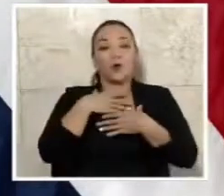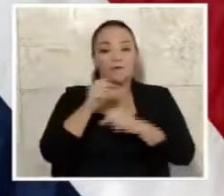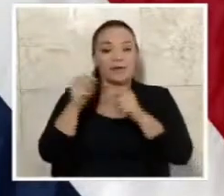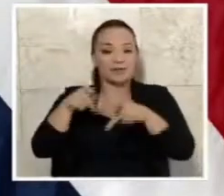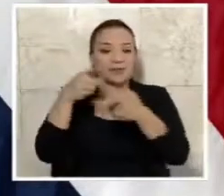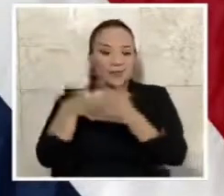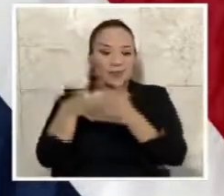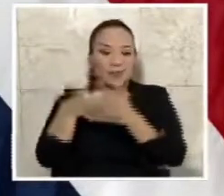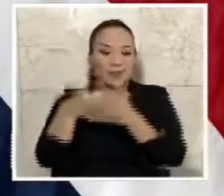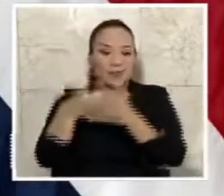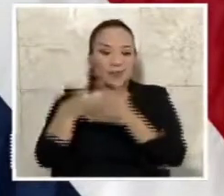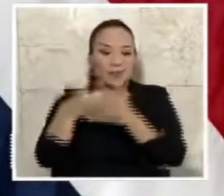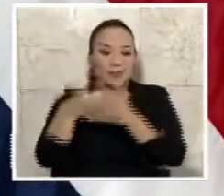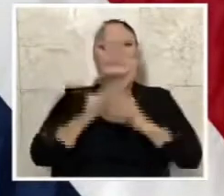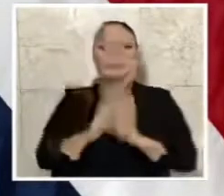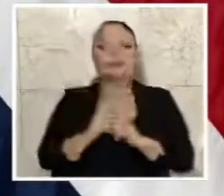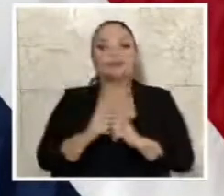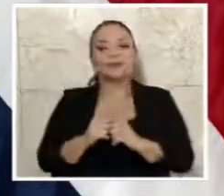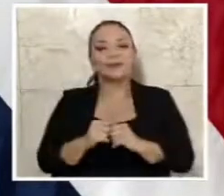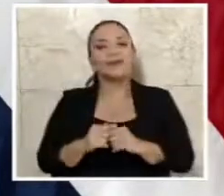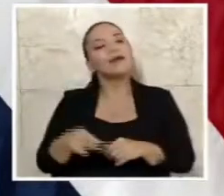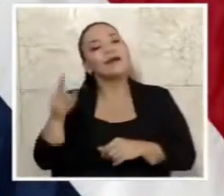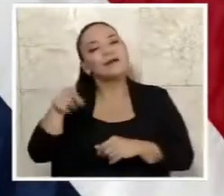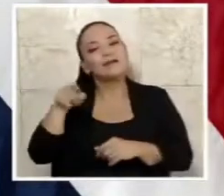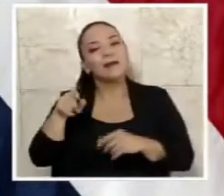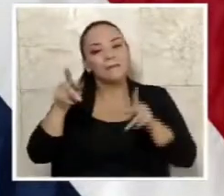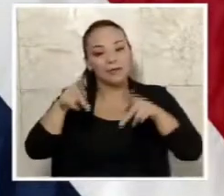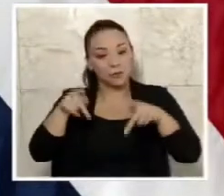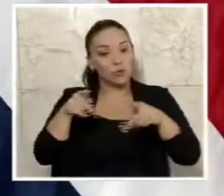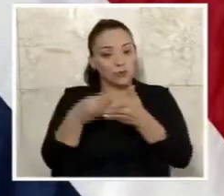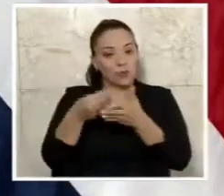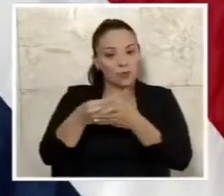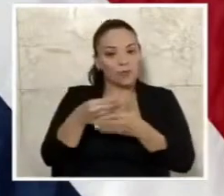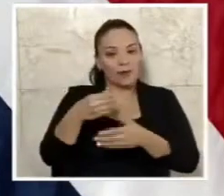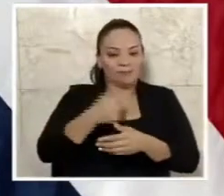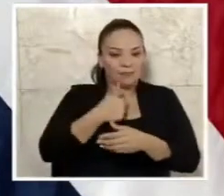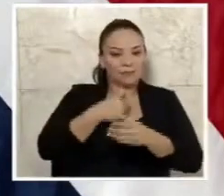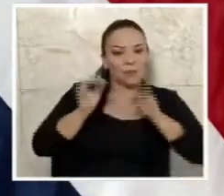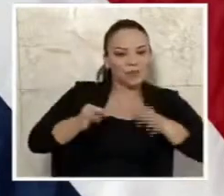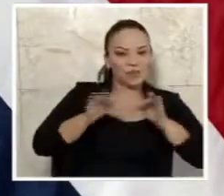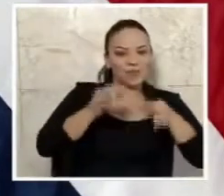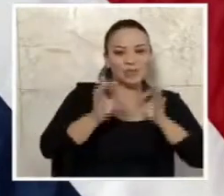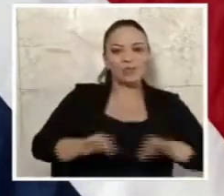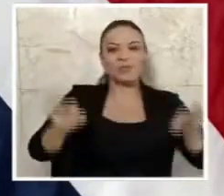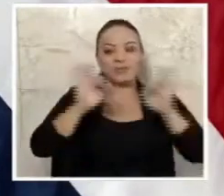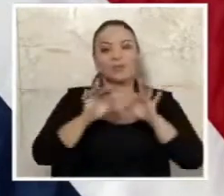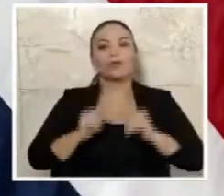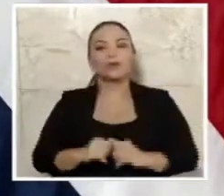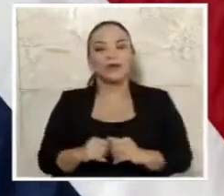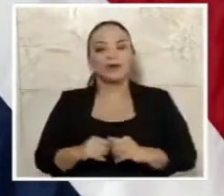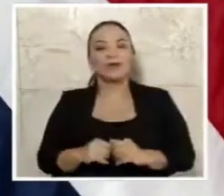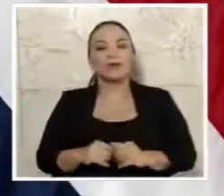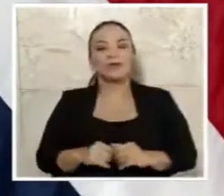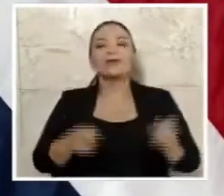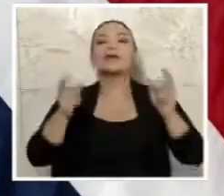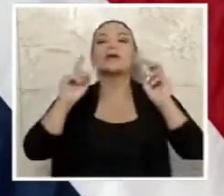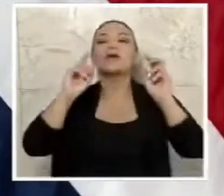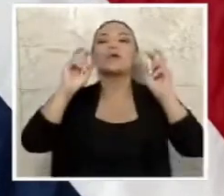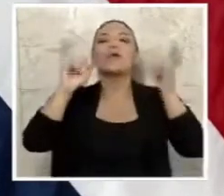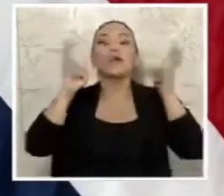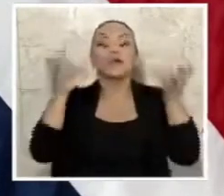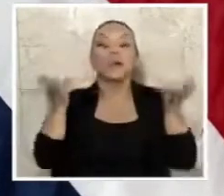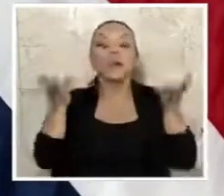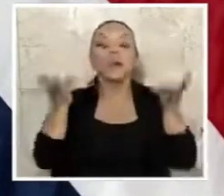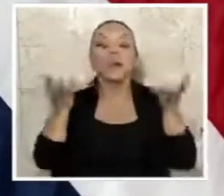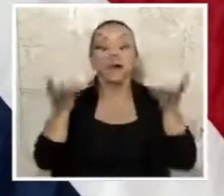consumidor es importante porque el consumidor toma decisiones importantes en la actividad económica,